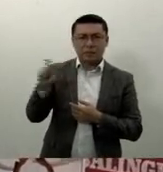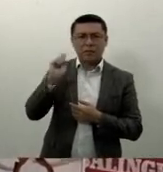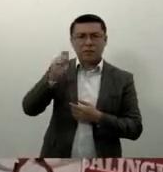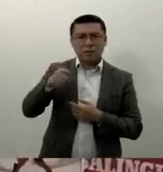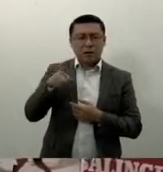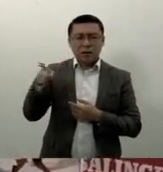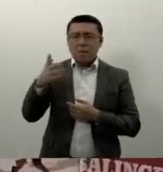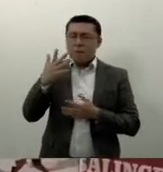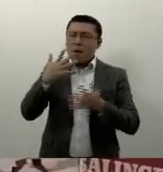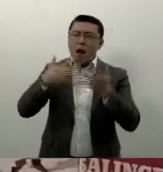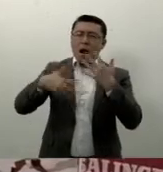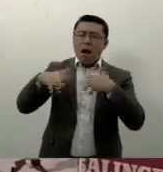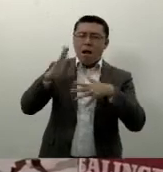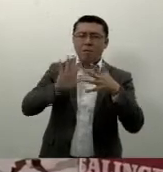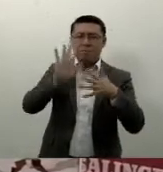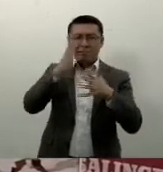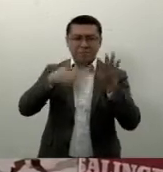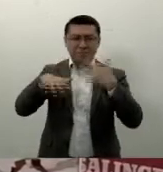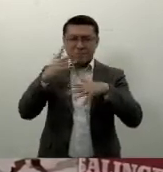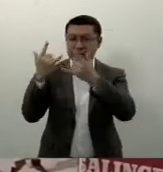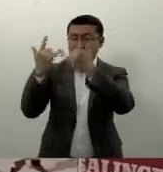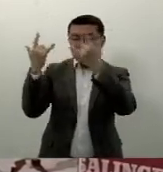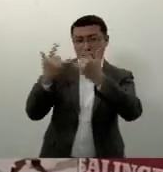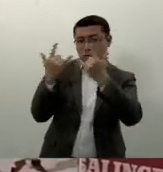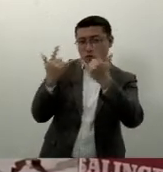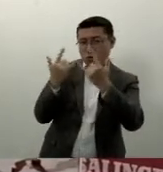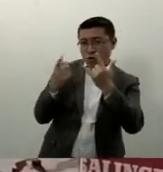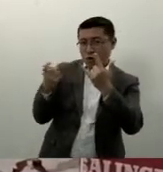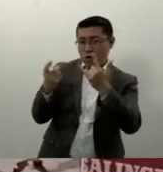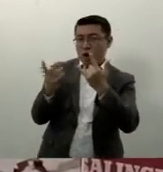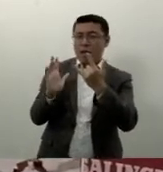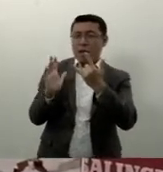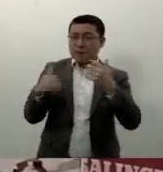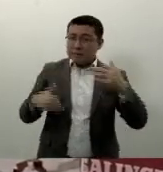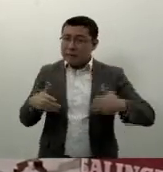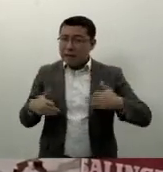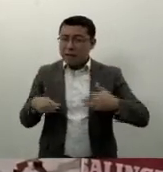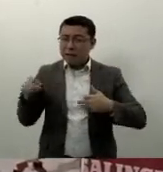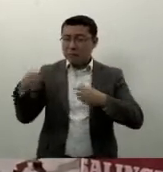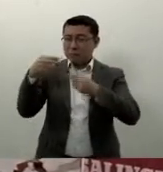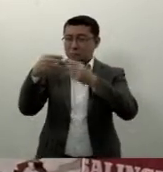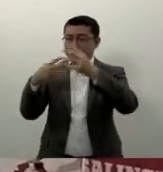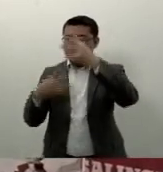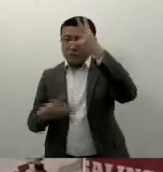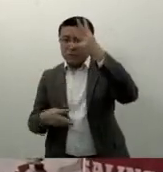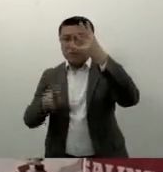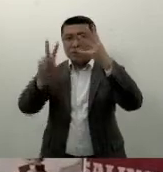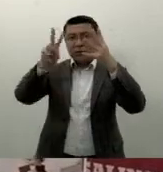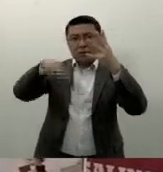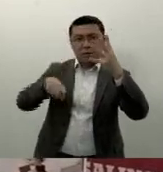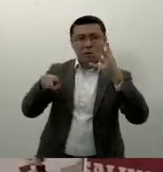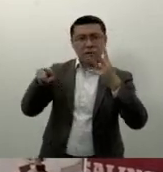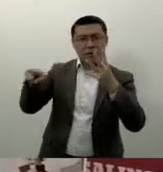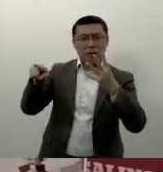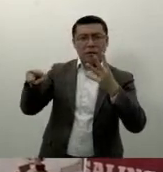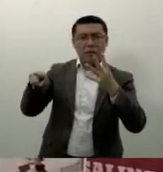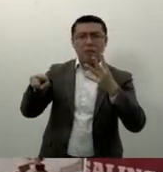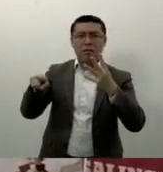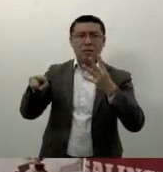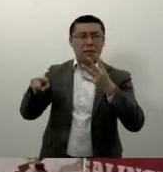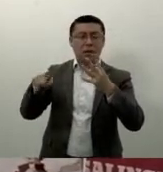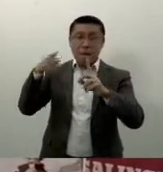poética, ensayística y teatral y con una notable proyección